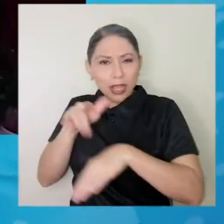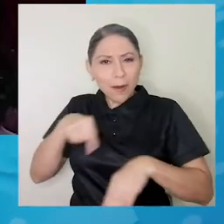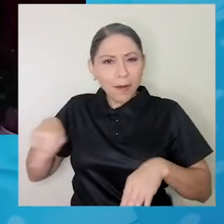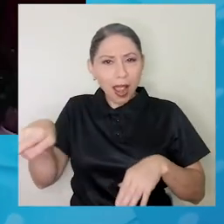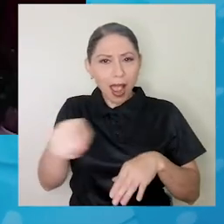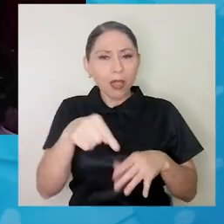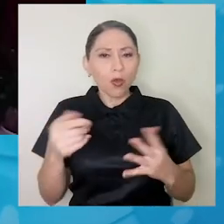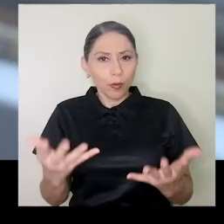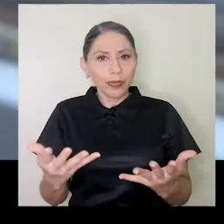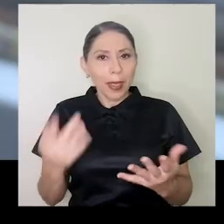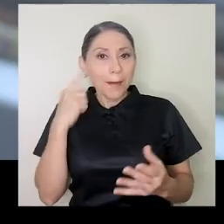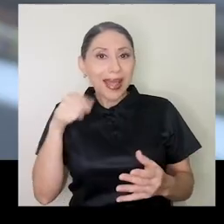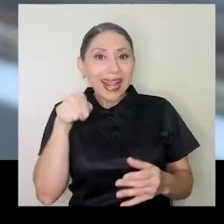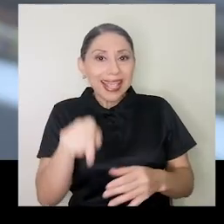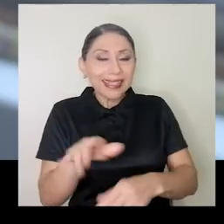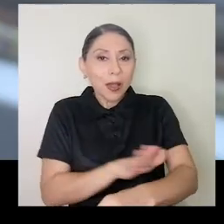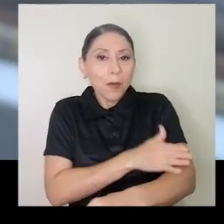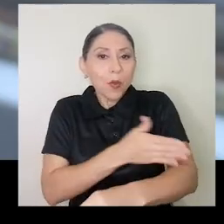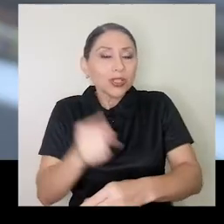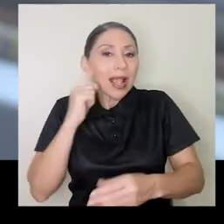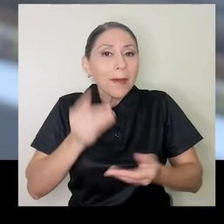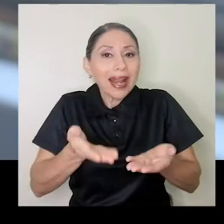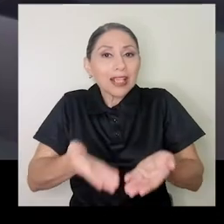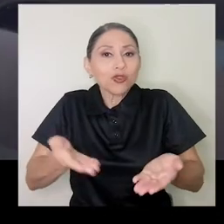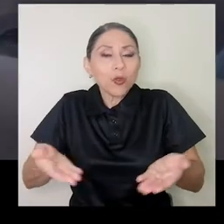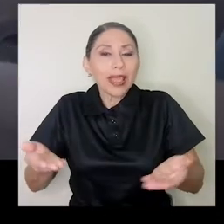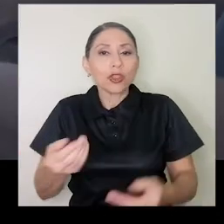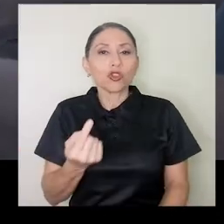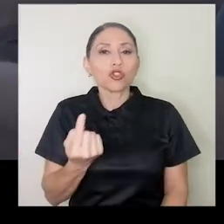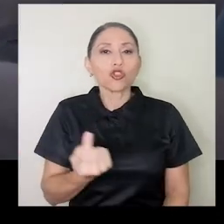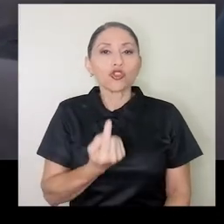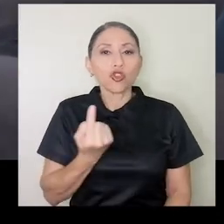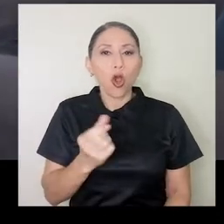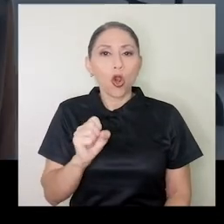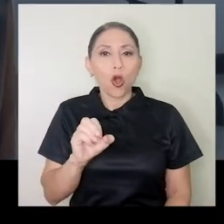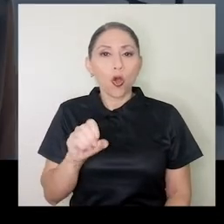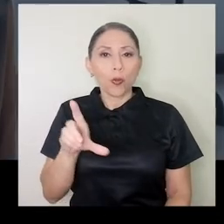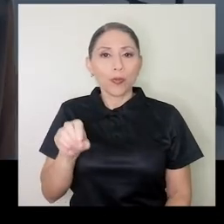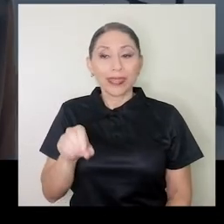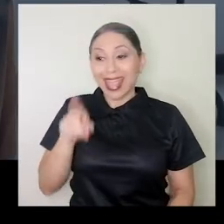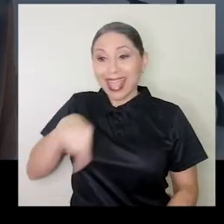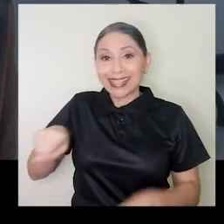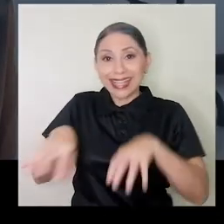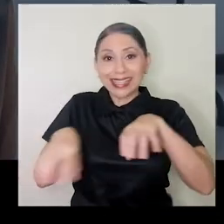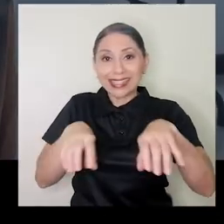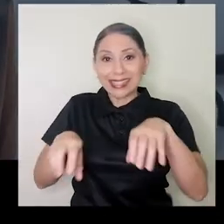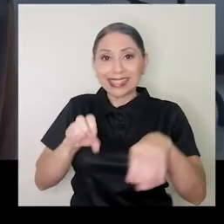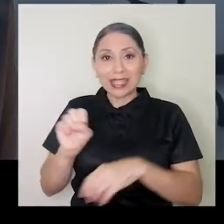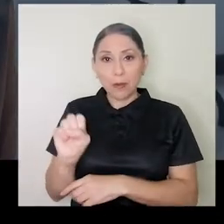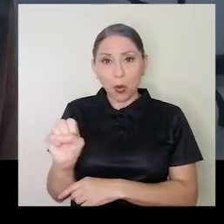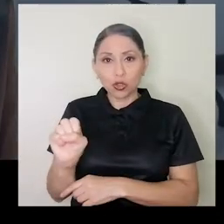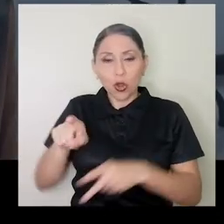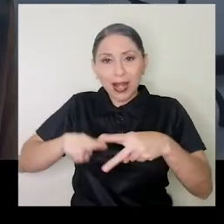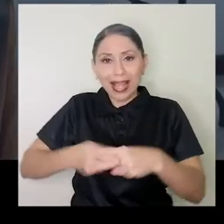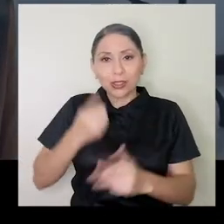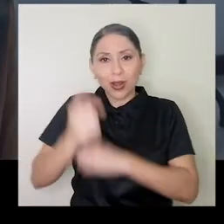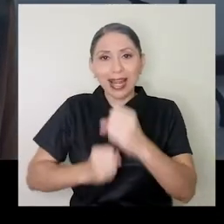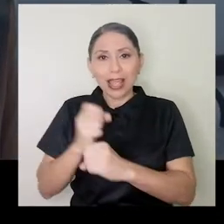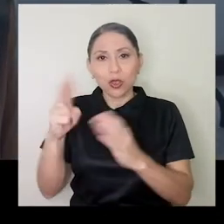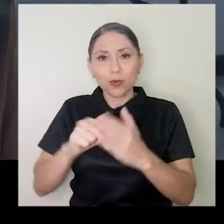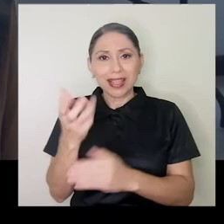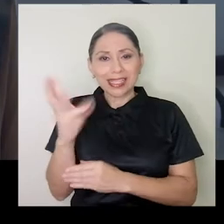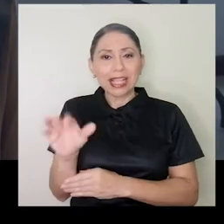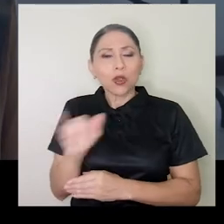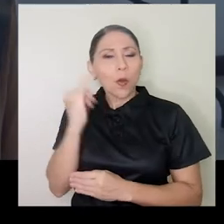música para instrumentos solo. El simposio nació en el 2016 como una